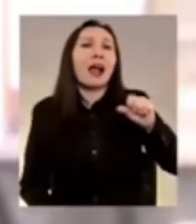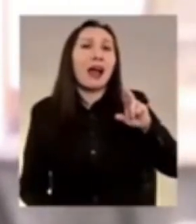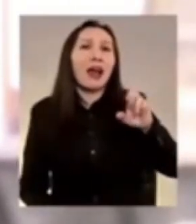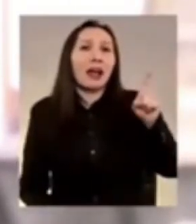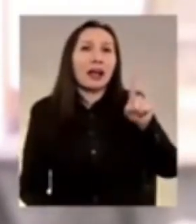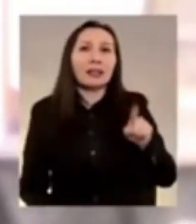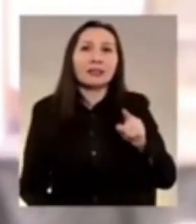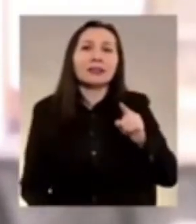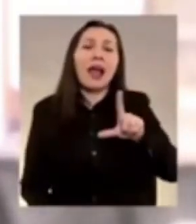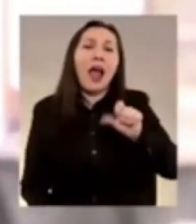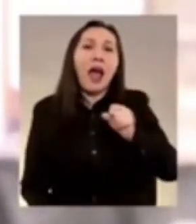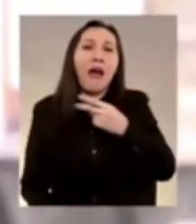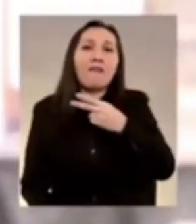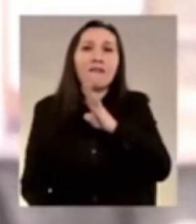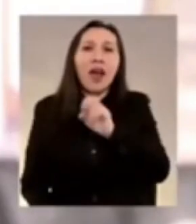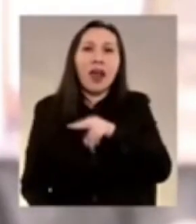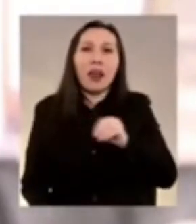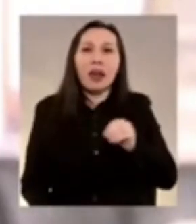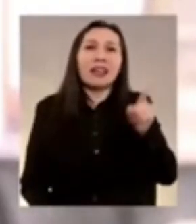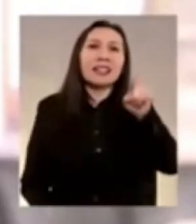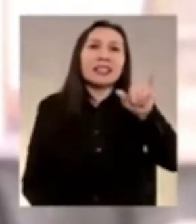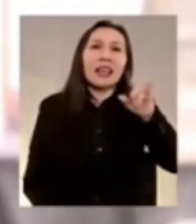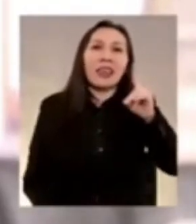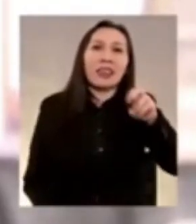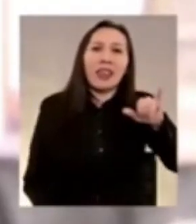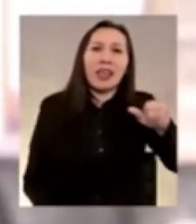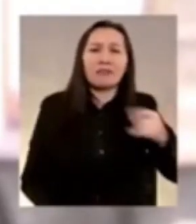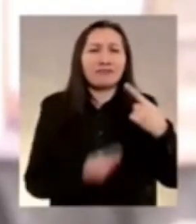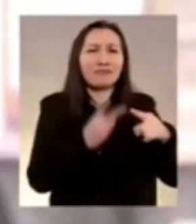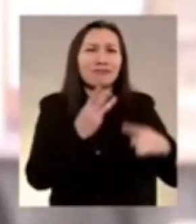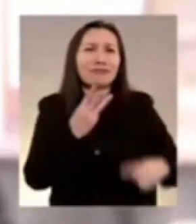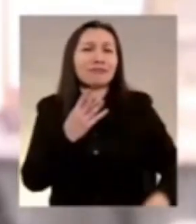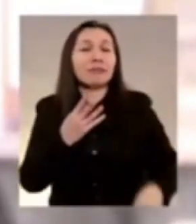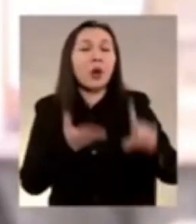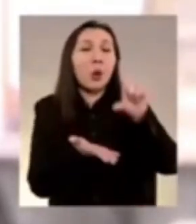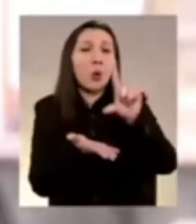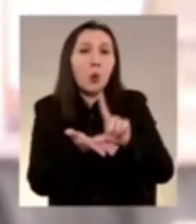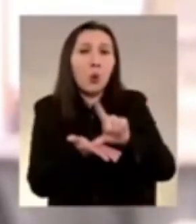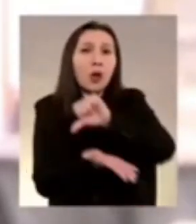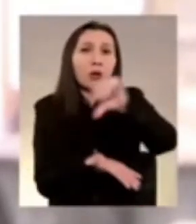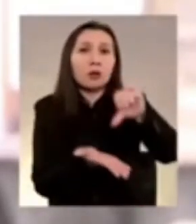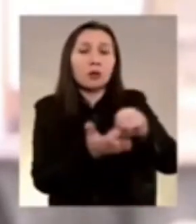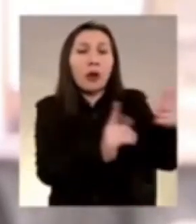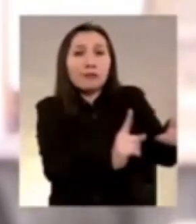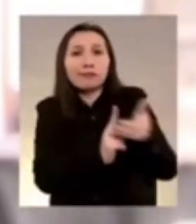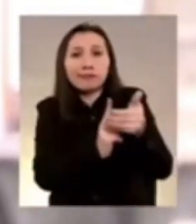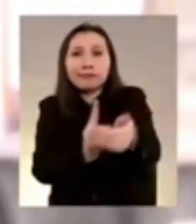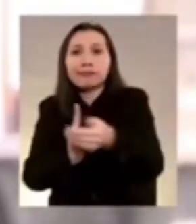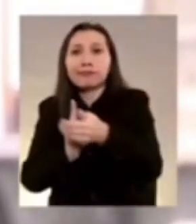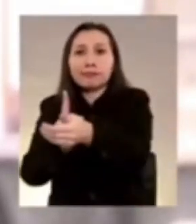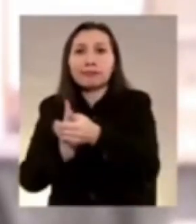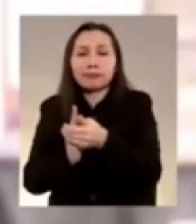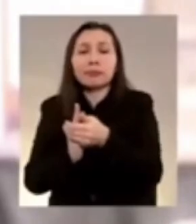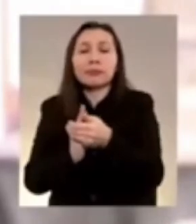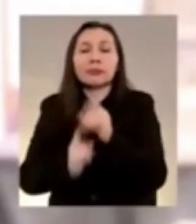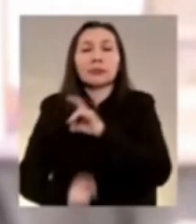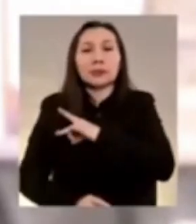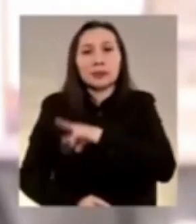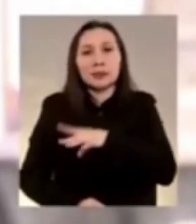La Habana Sidney y tantos otros lugares que acogieron los refugiados chilenos y chilenos